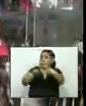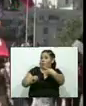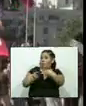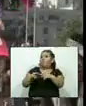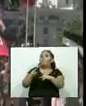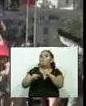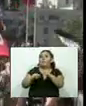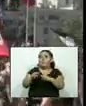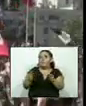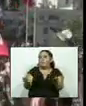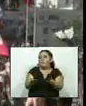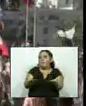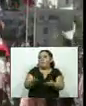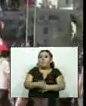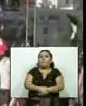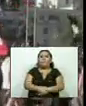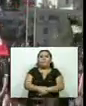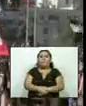año 2020.